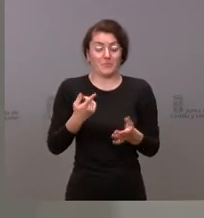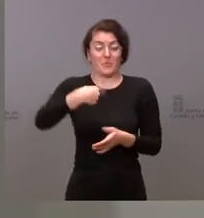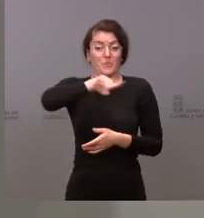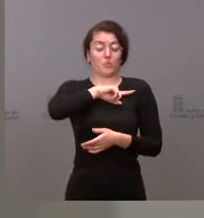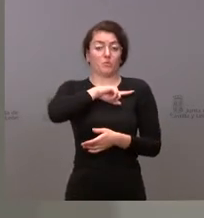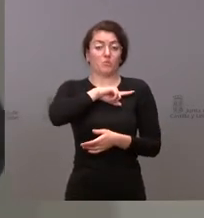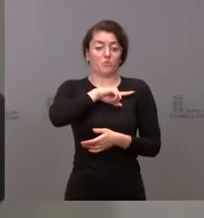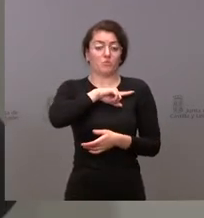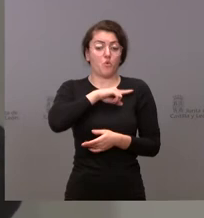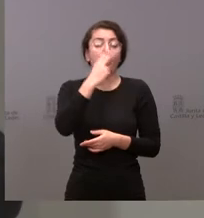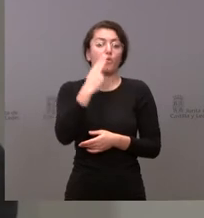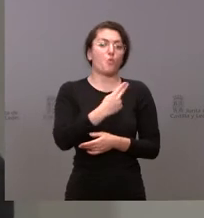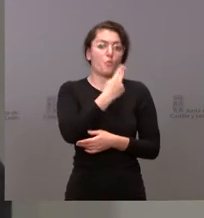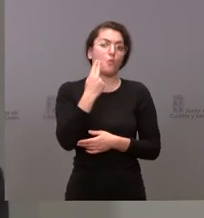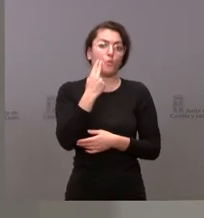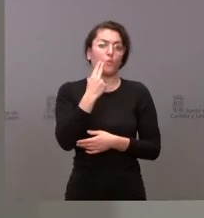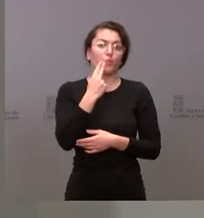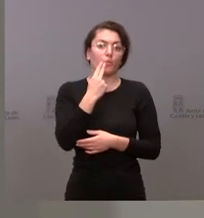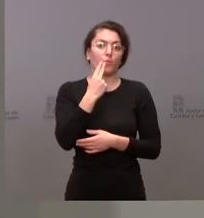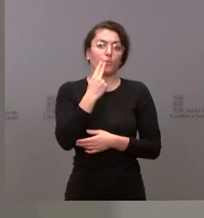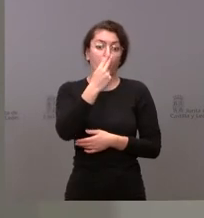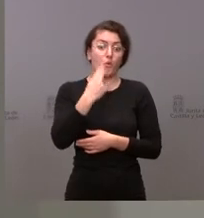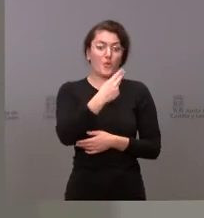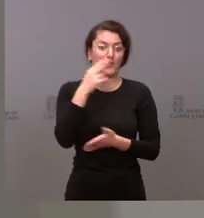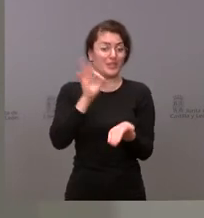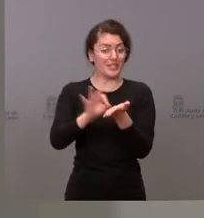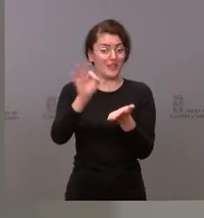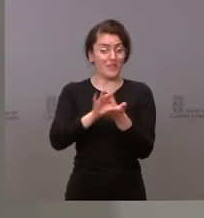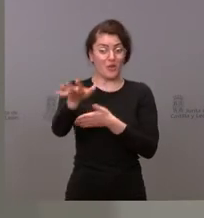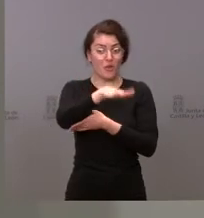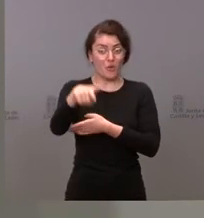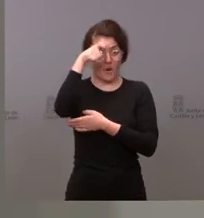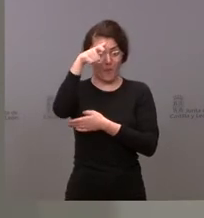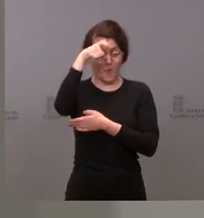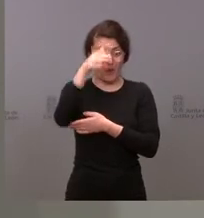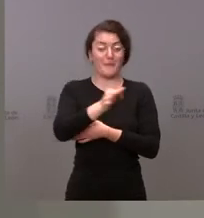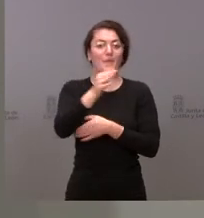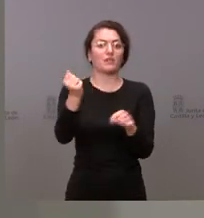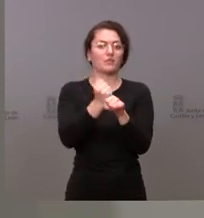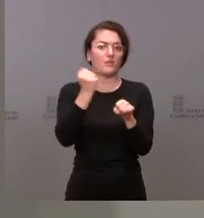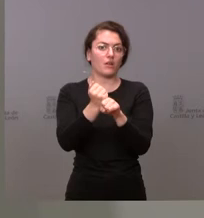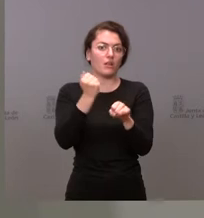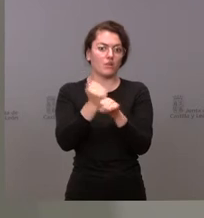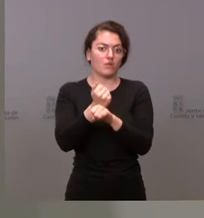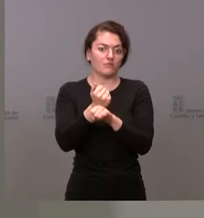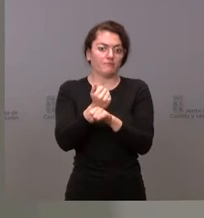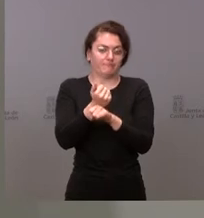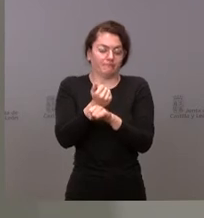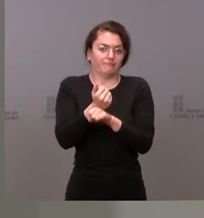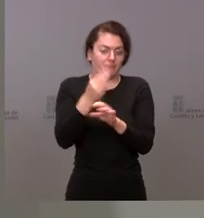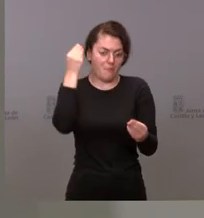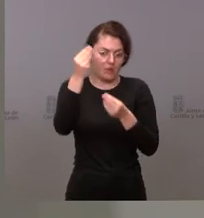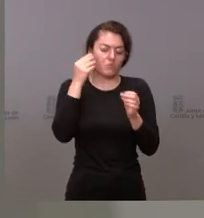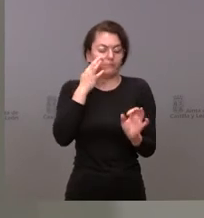nuestro compromiso con los servicios en el entorno rural y con los trabajadores creo que es bastante